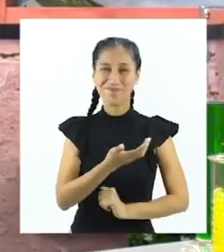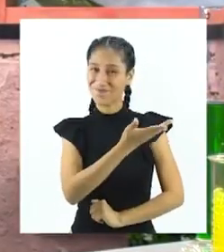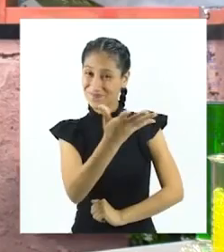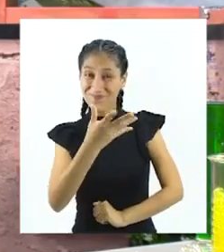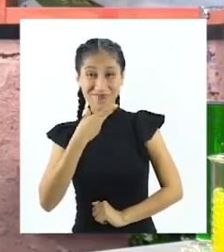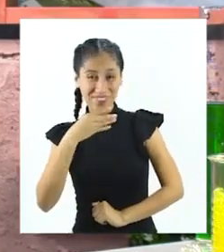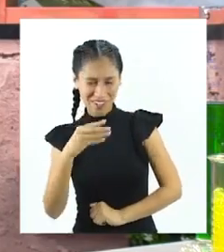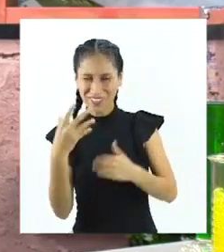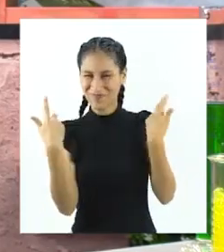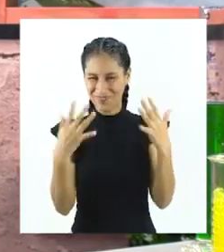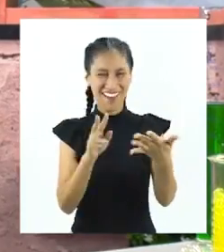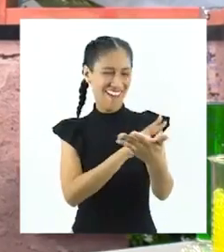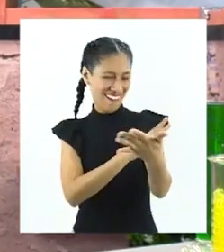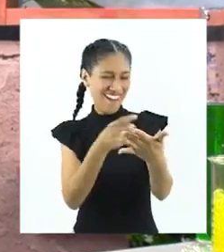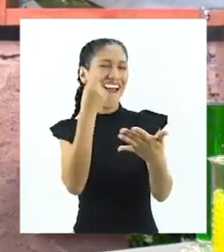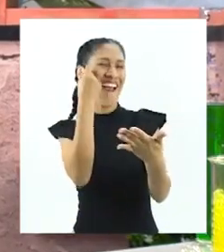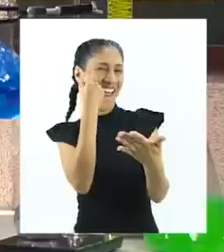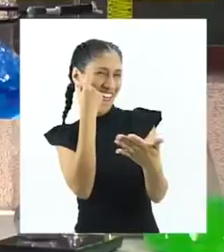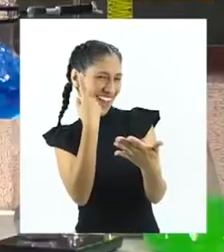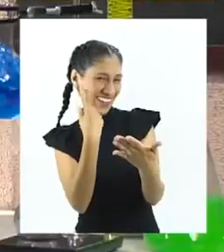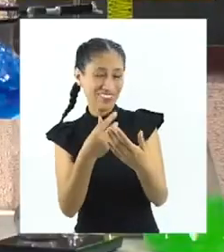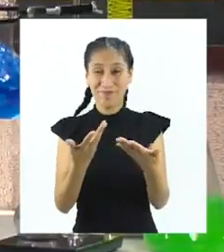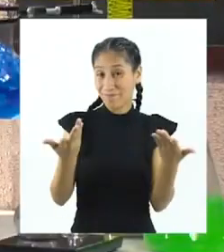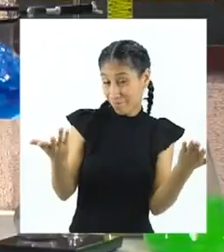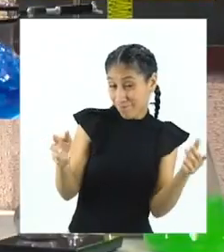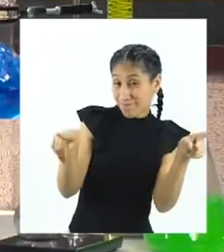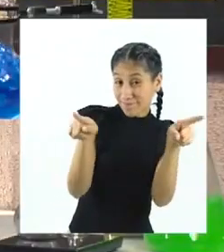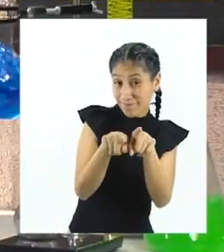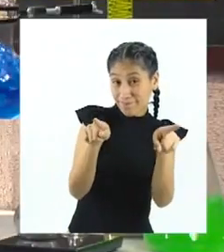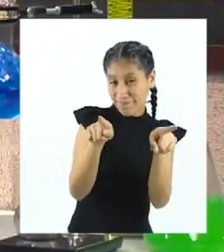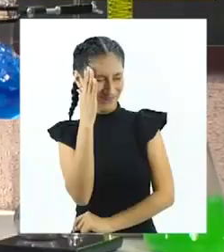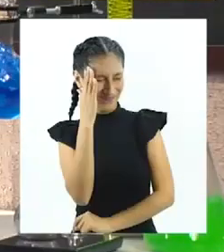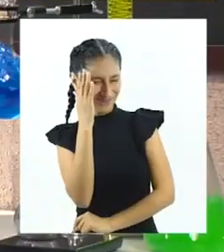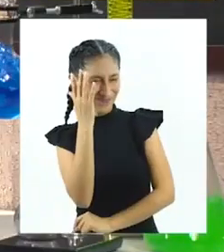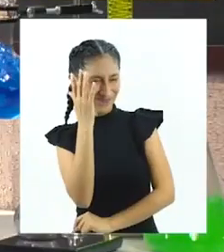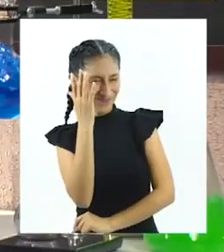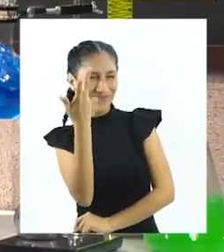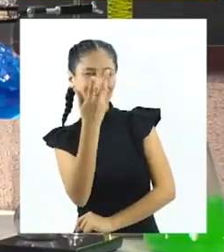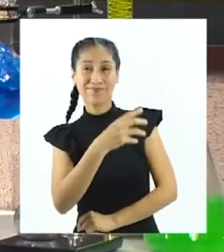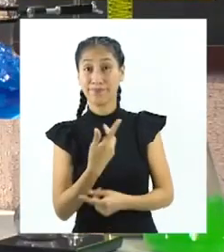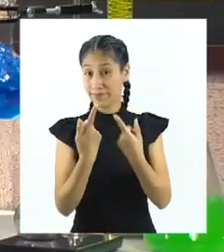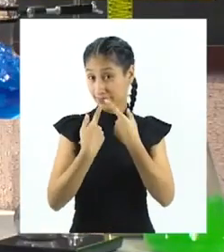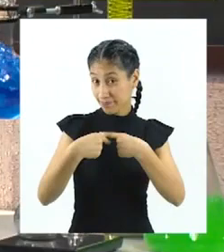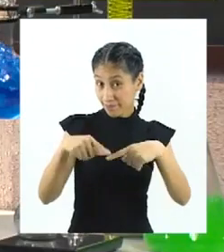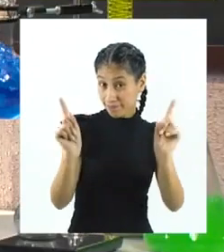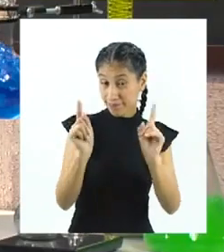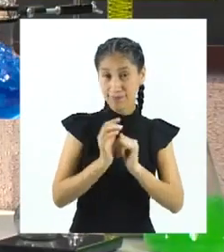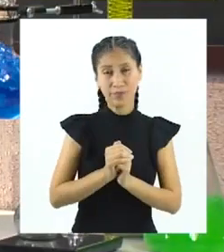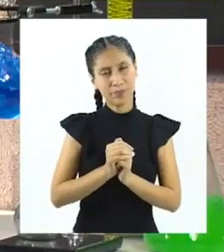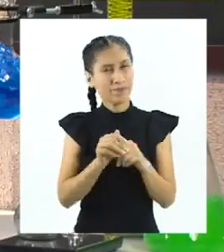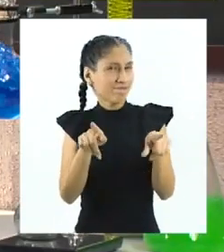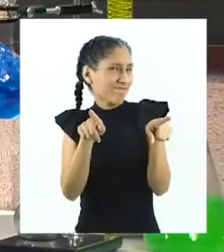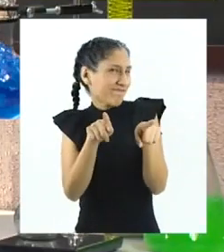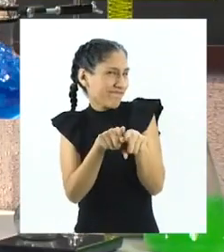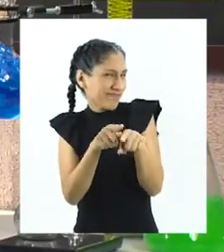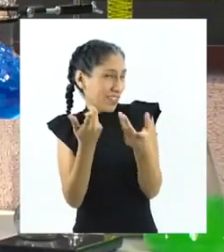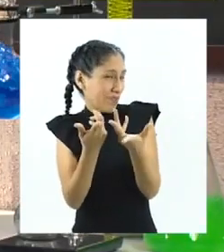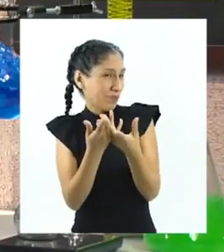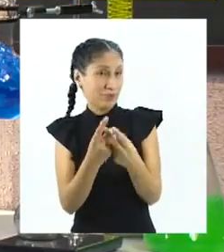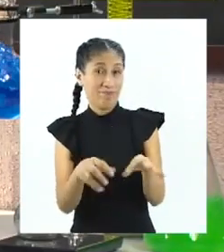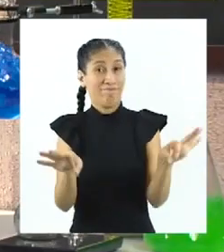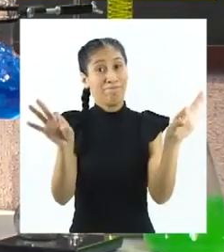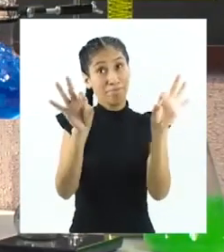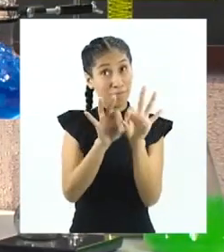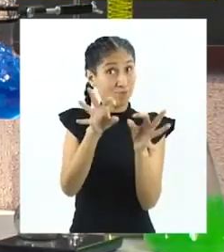Creo que las chicas y los chicos ya lo comprendieron. También lo creo, Dante, pero no está de más